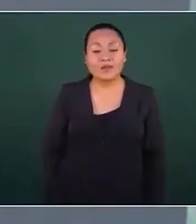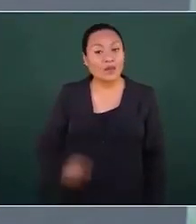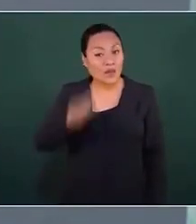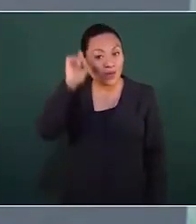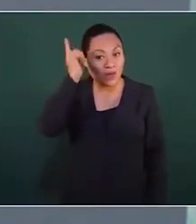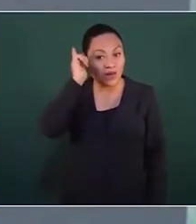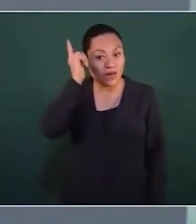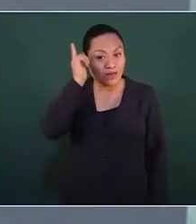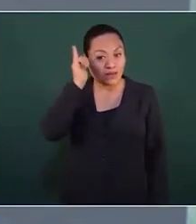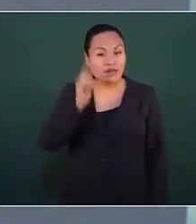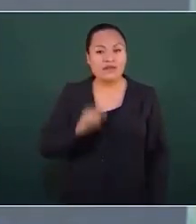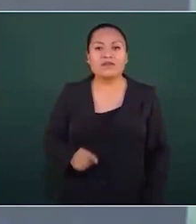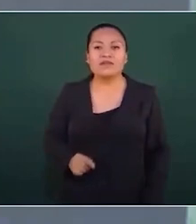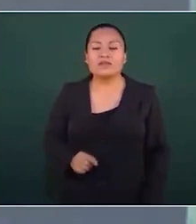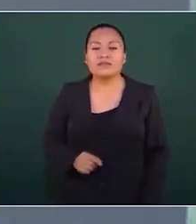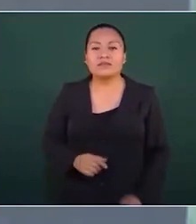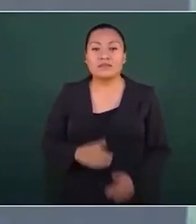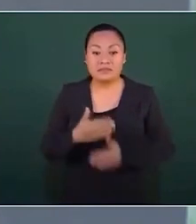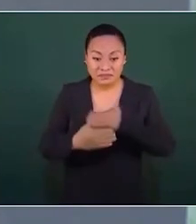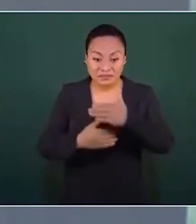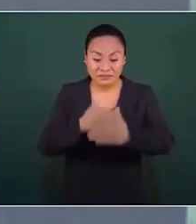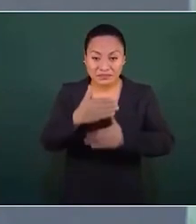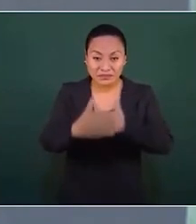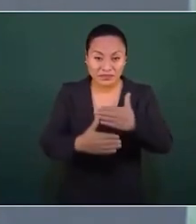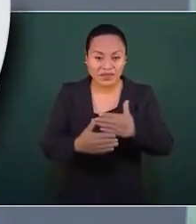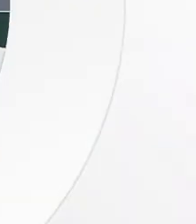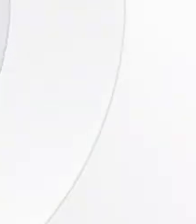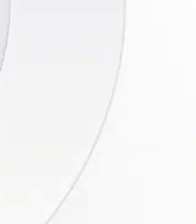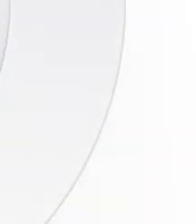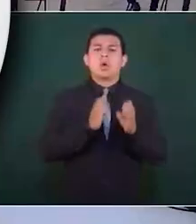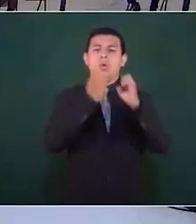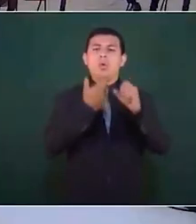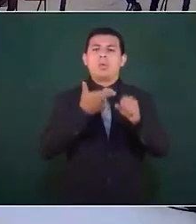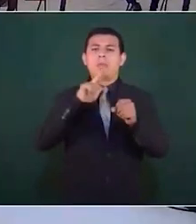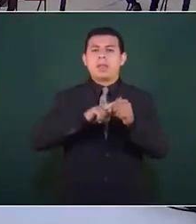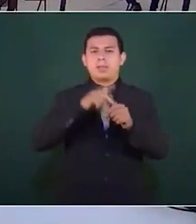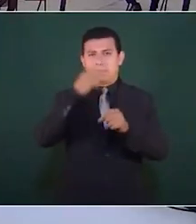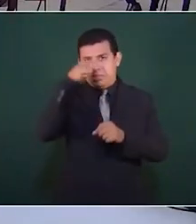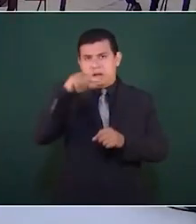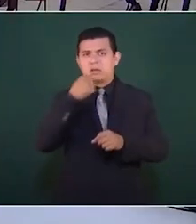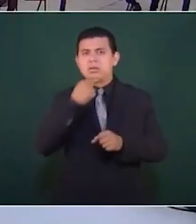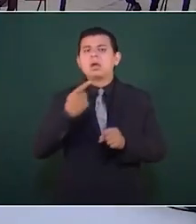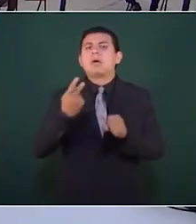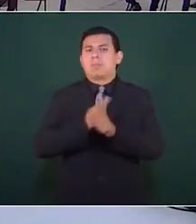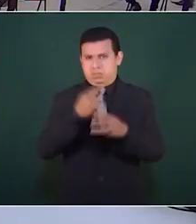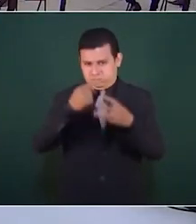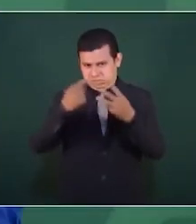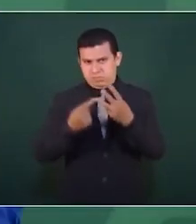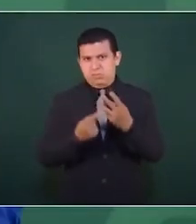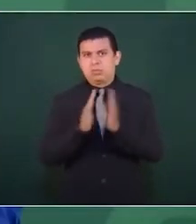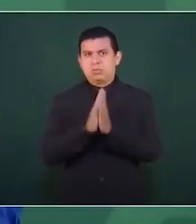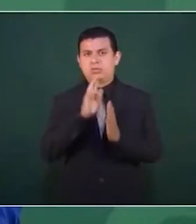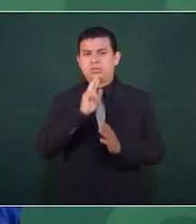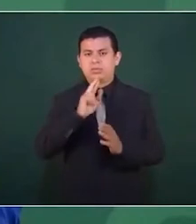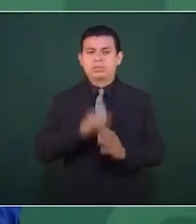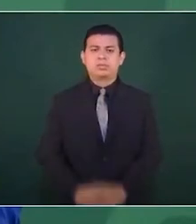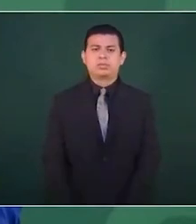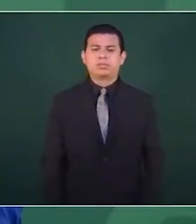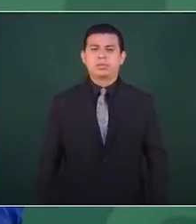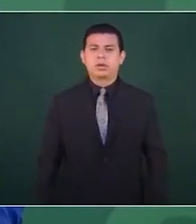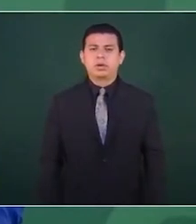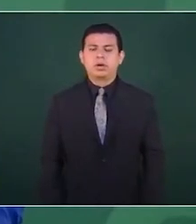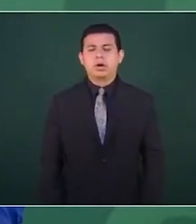no falten todos los medicamentos. Bueno, el balance sobre la CELAC es muy